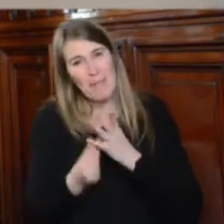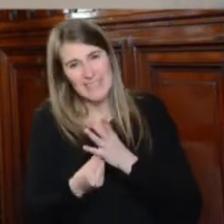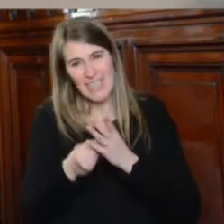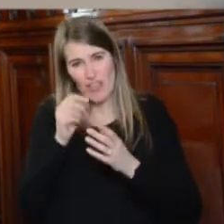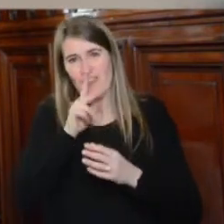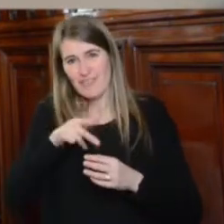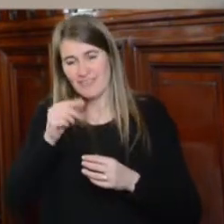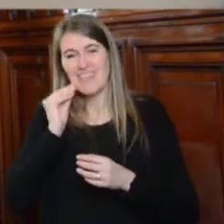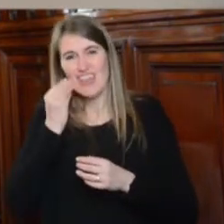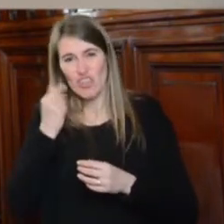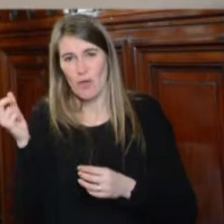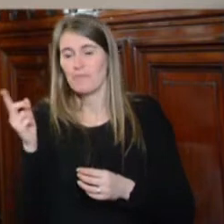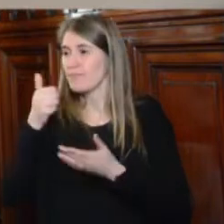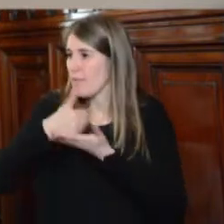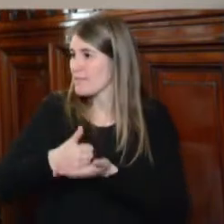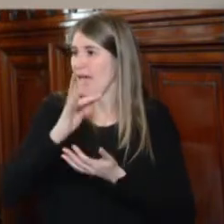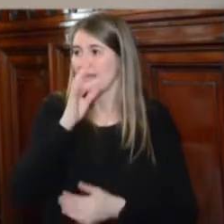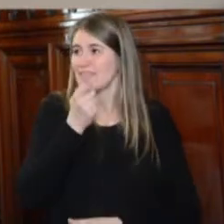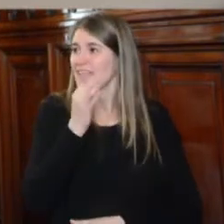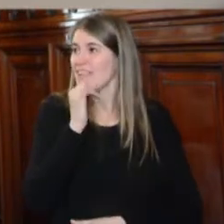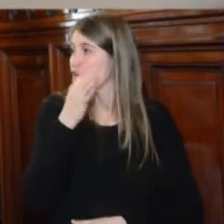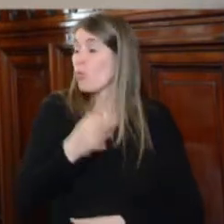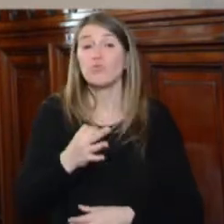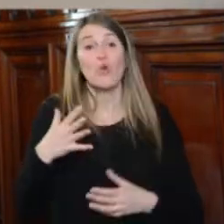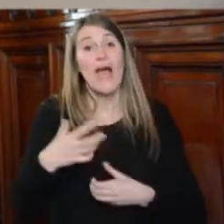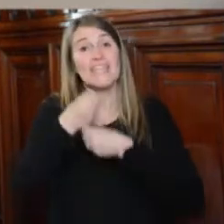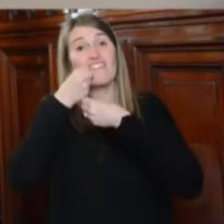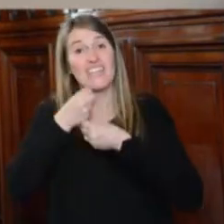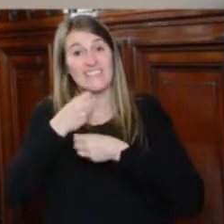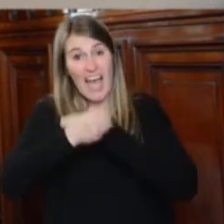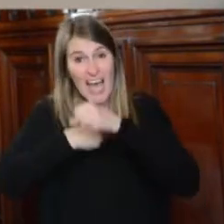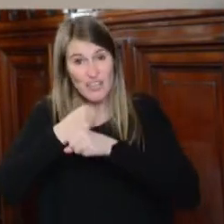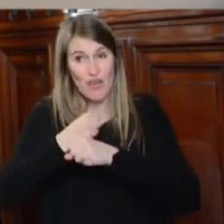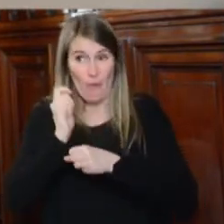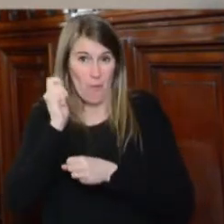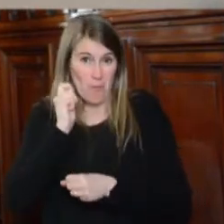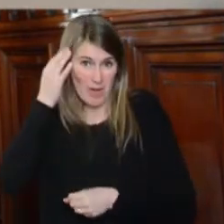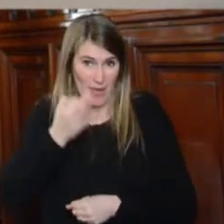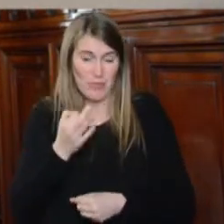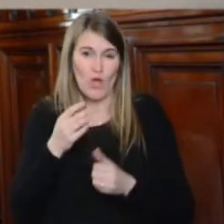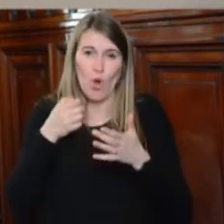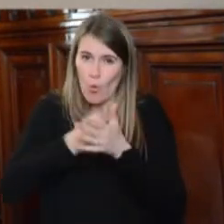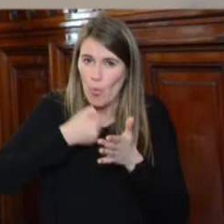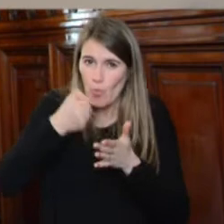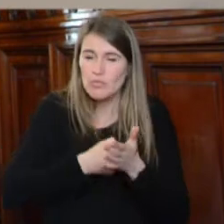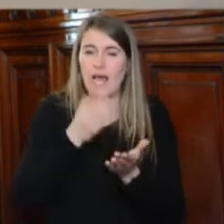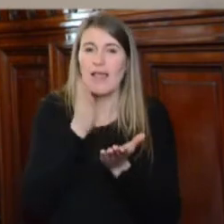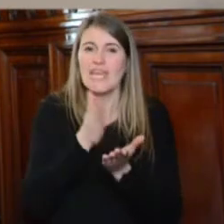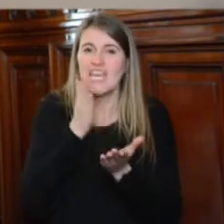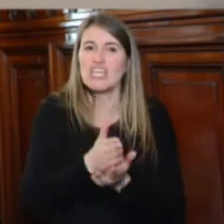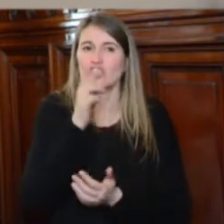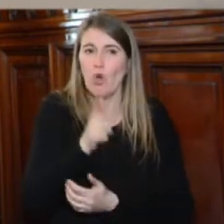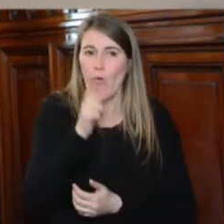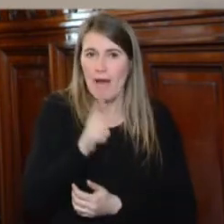Tati y Rosa que están celebrando además su 40 aniversario de lucha con el amor por los derechos humanos y que